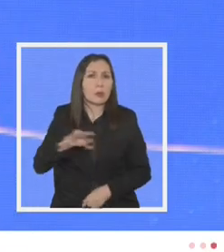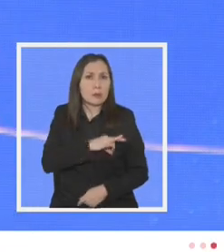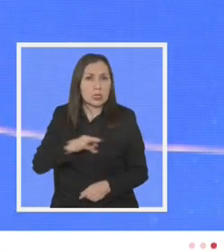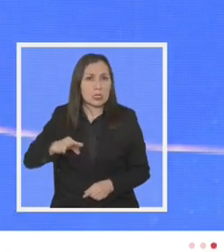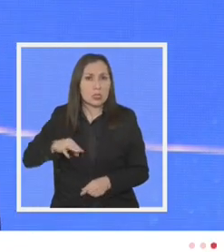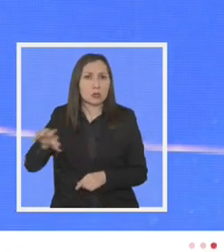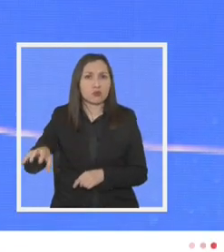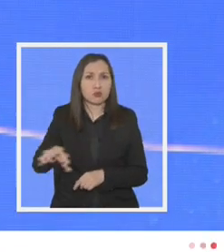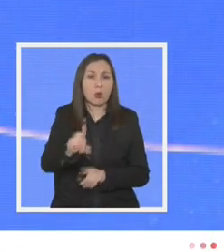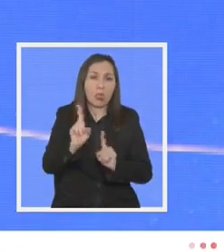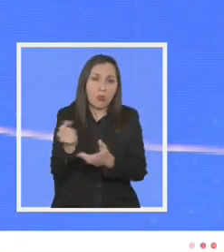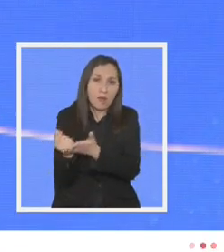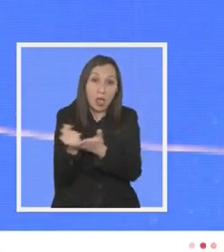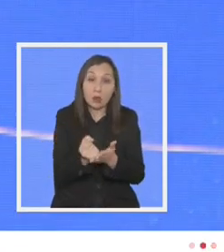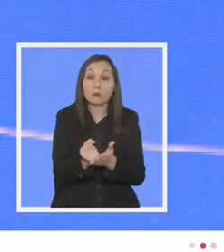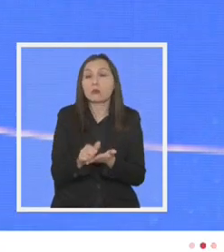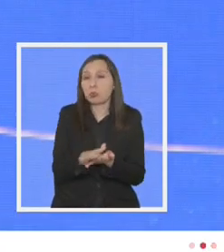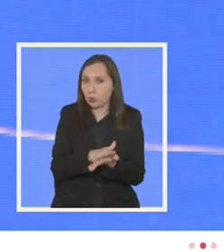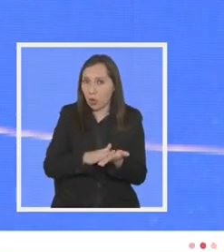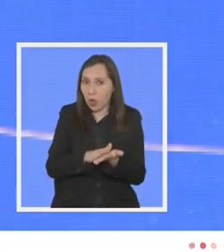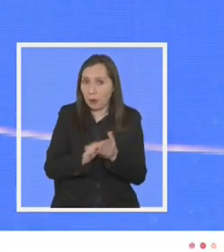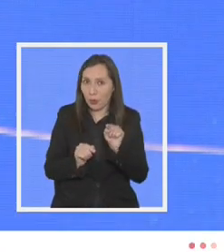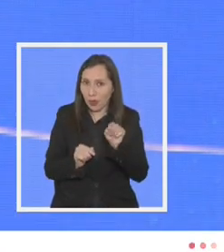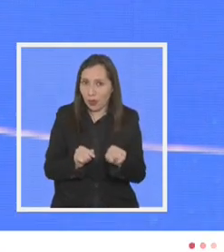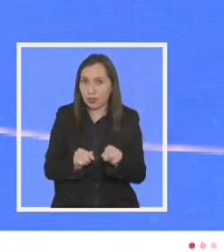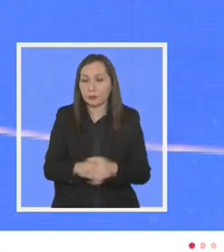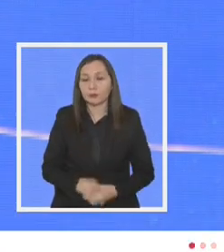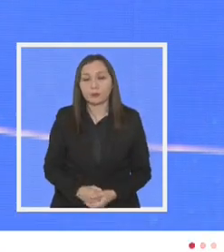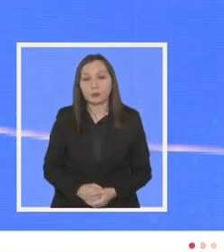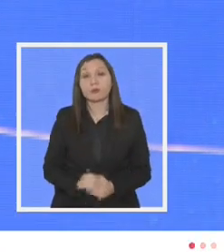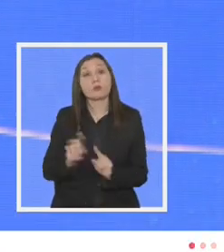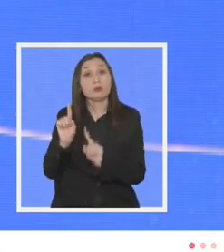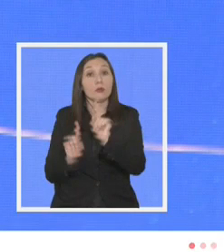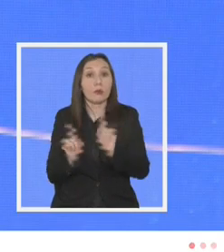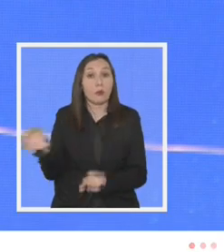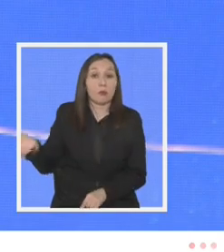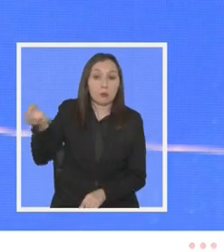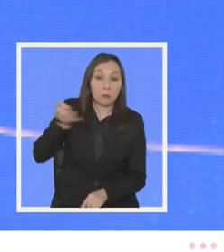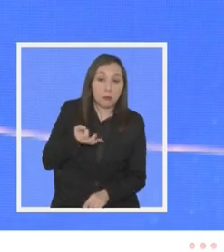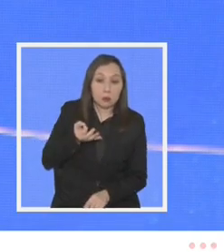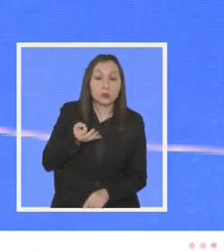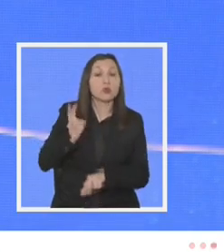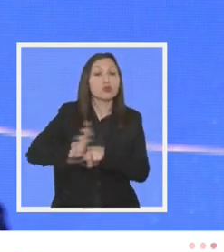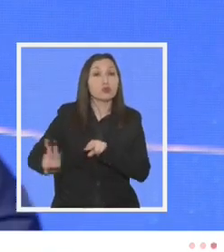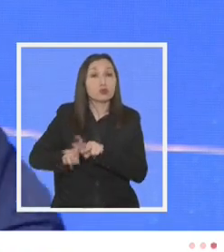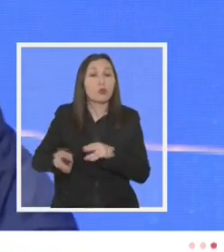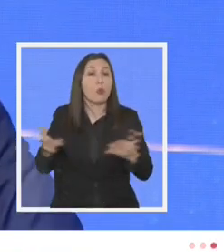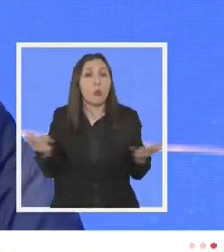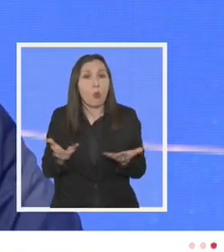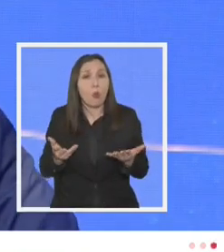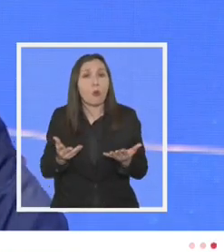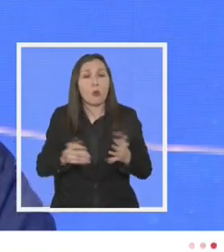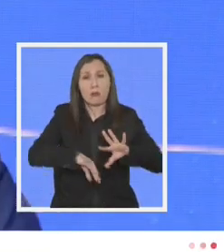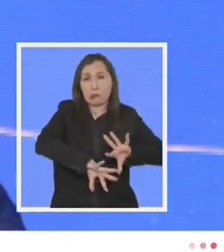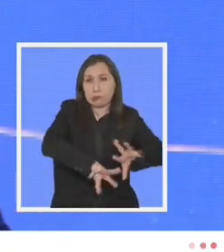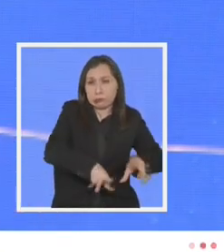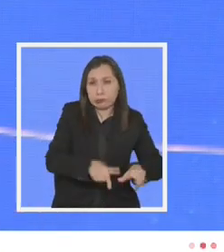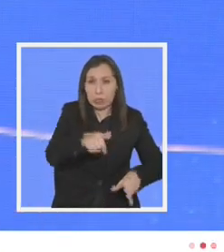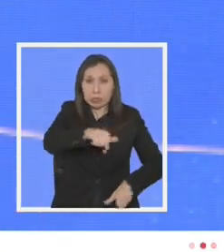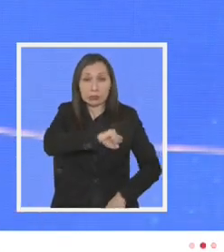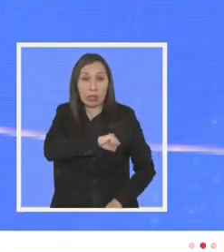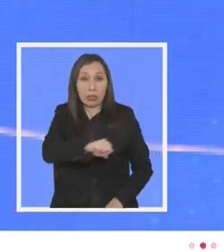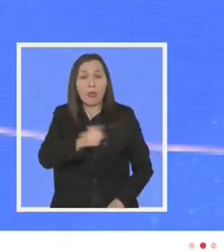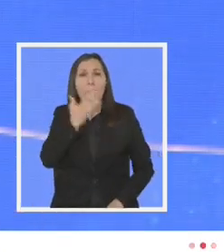que tienen que colaborar déjenme ponerles un ejemplo en esto hay quienes nos dicen que la solución al crimen en